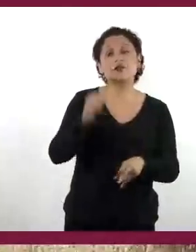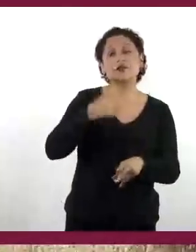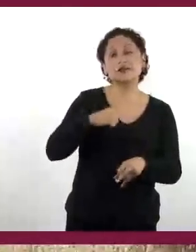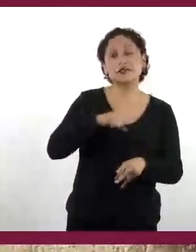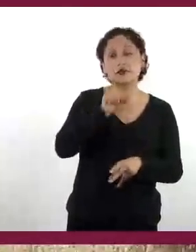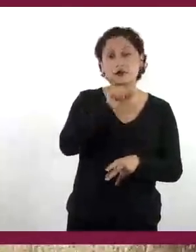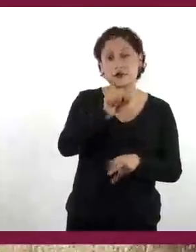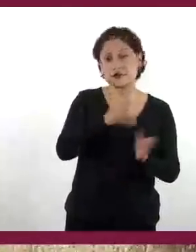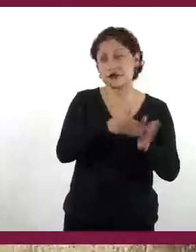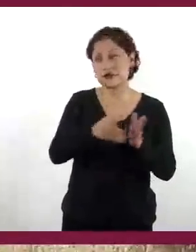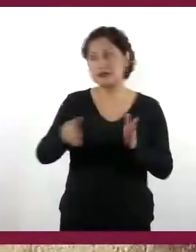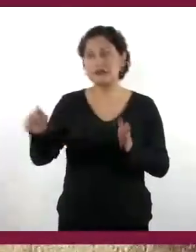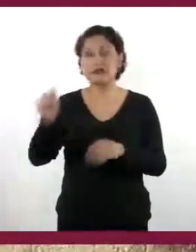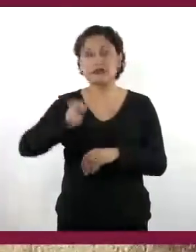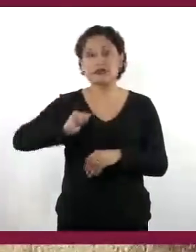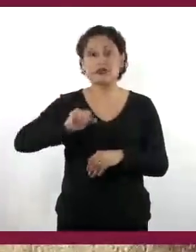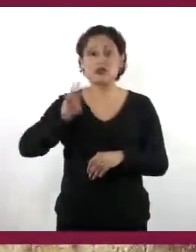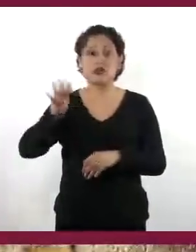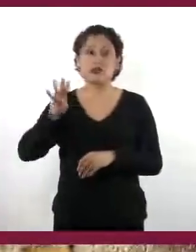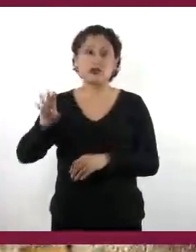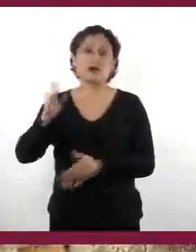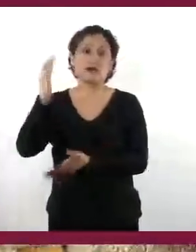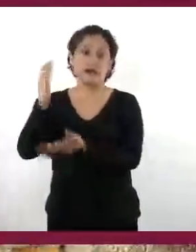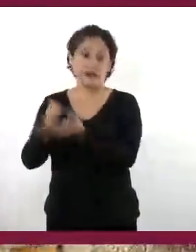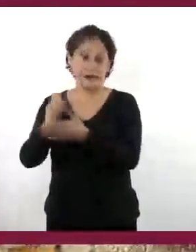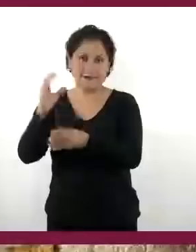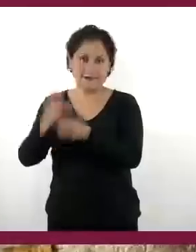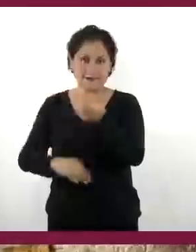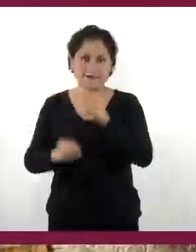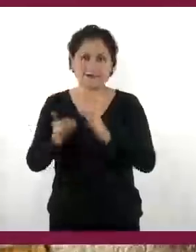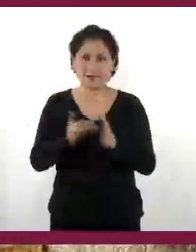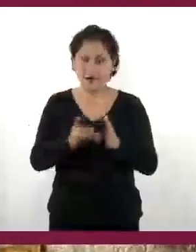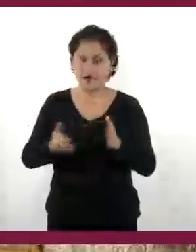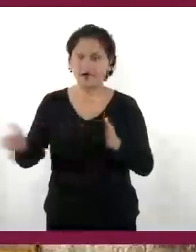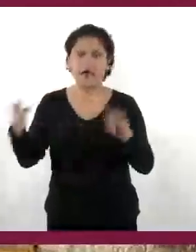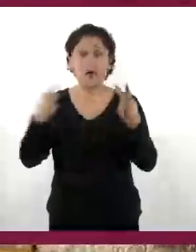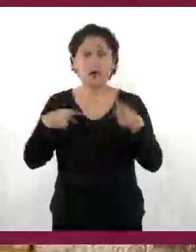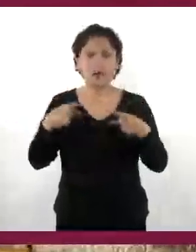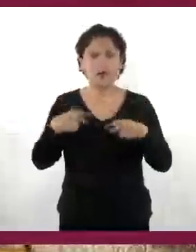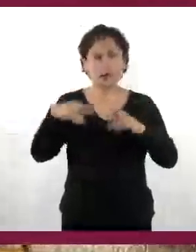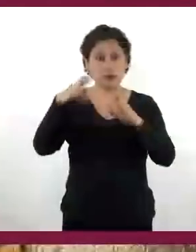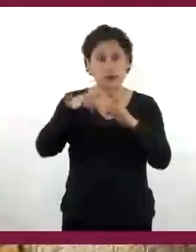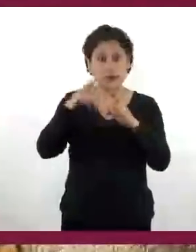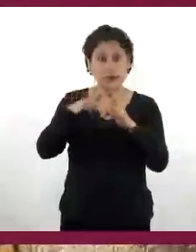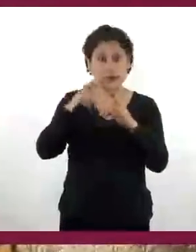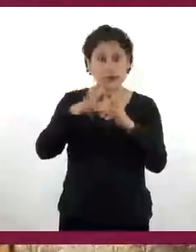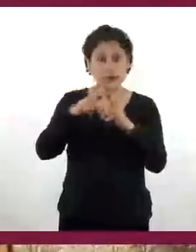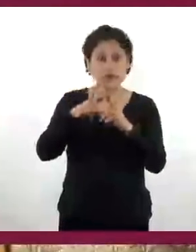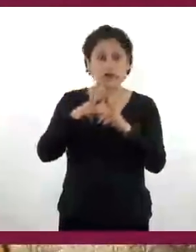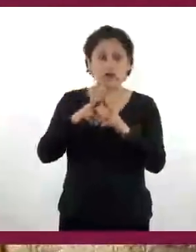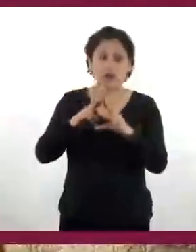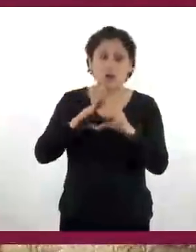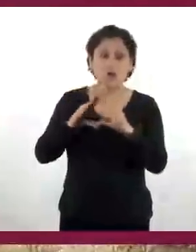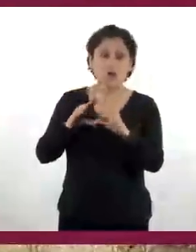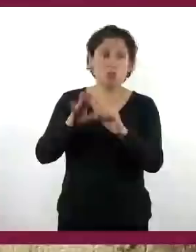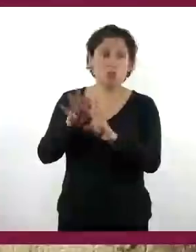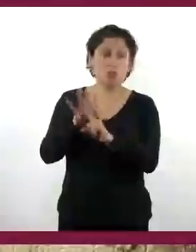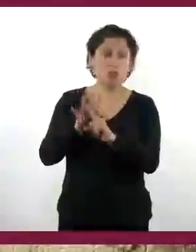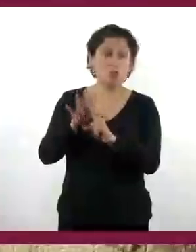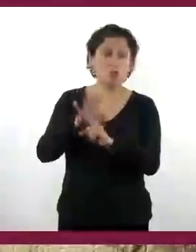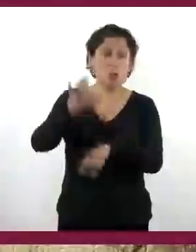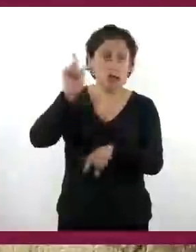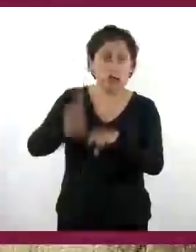finalizó a inicios del siglo XIX. Los religiosos trataron de desaparecer las creencias y prácticas religiosas de los